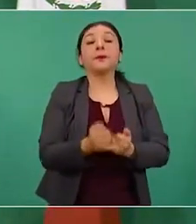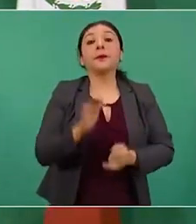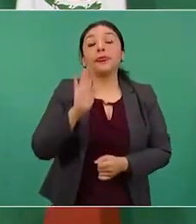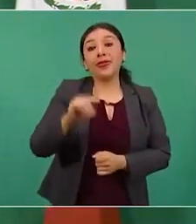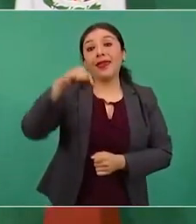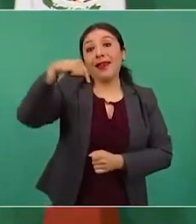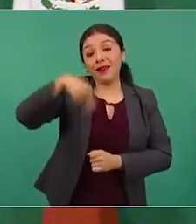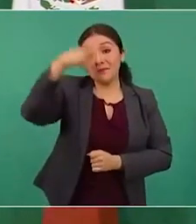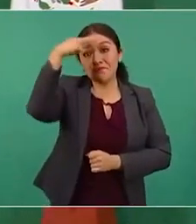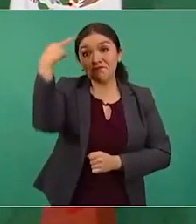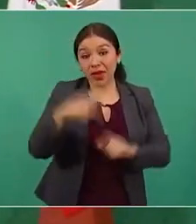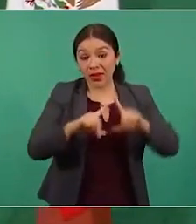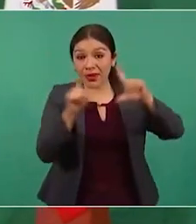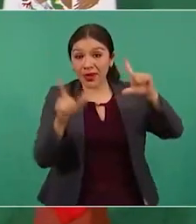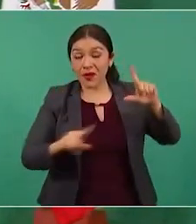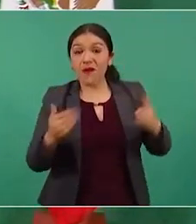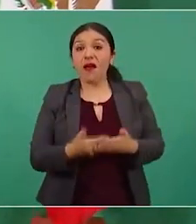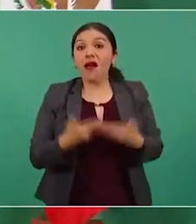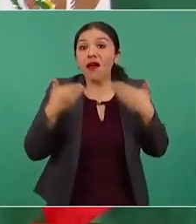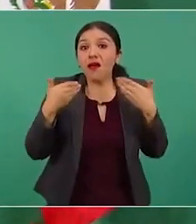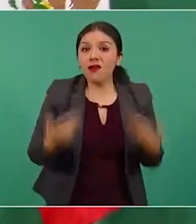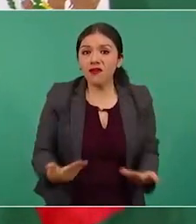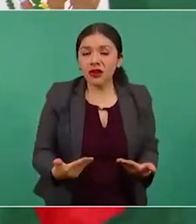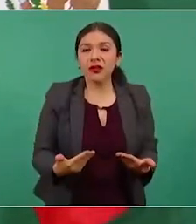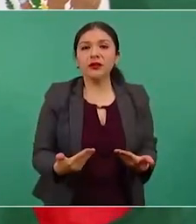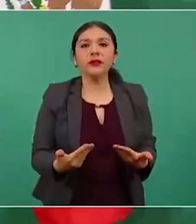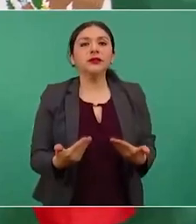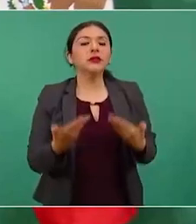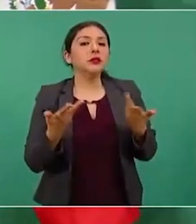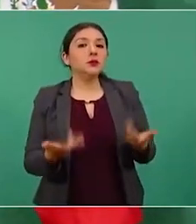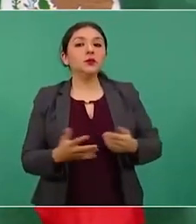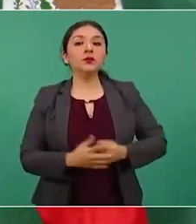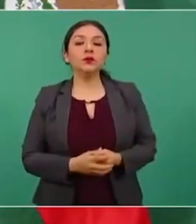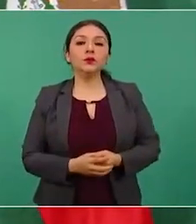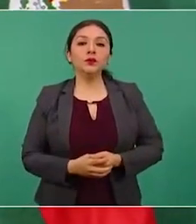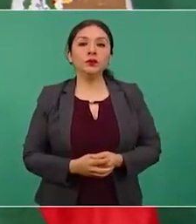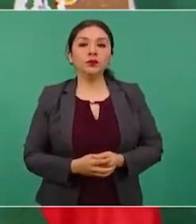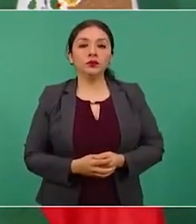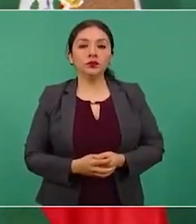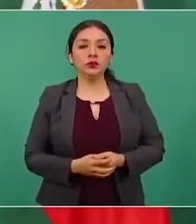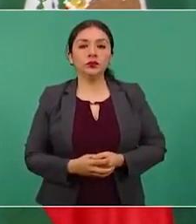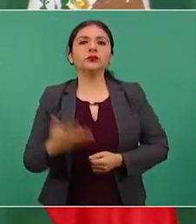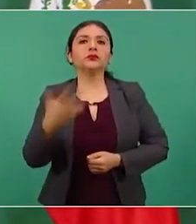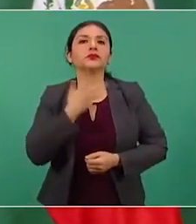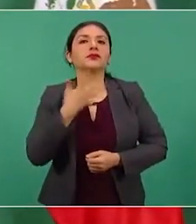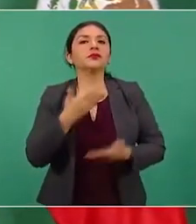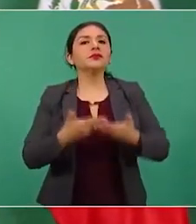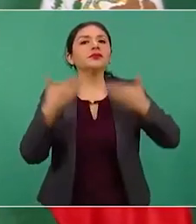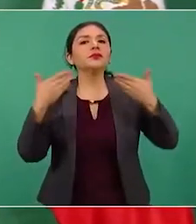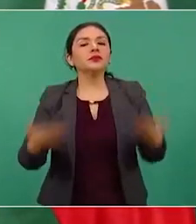ahora se están expresando